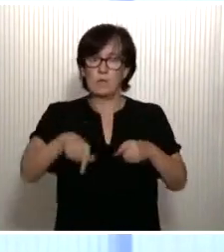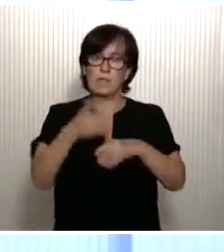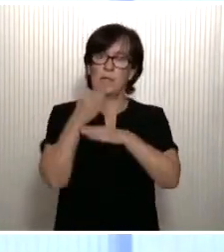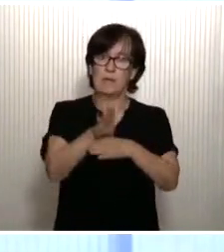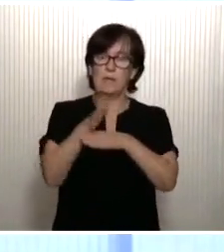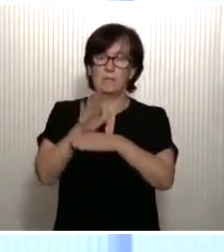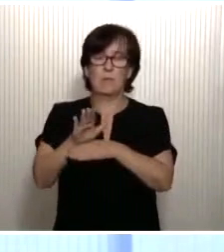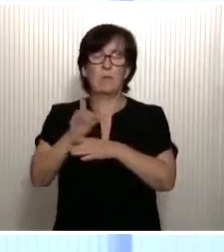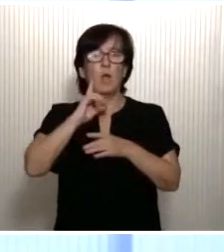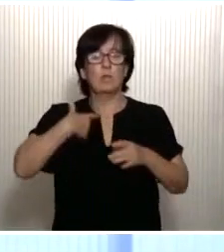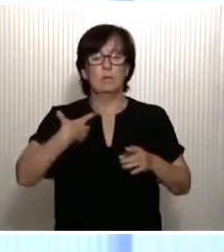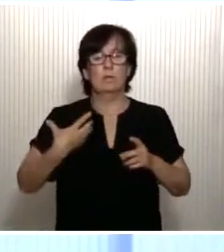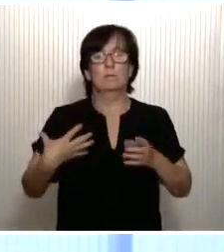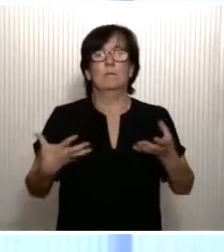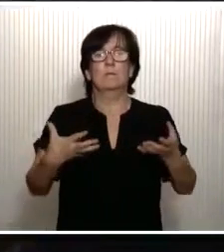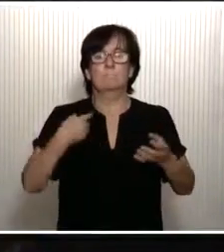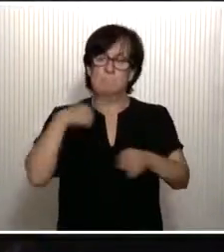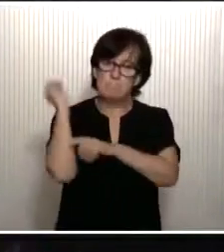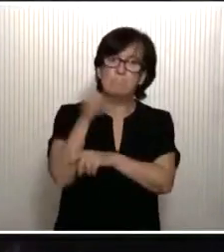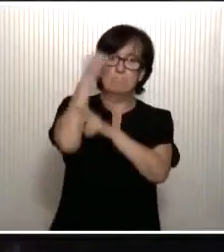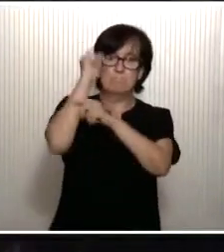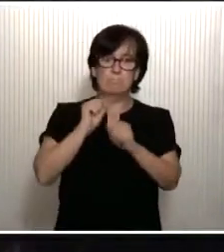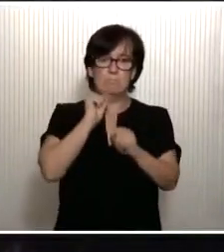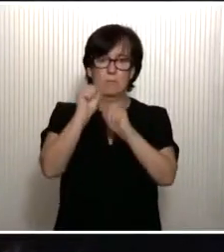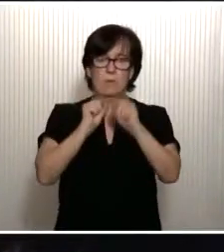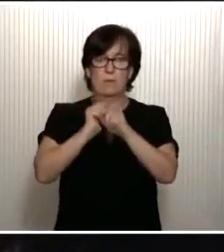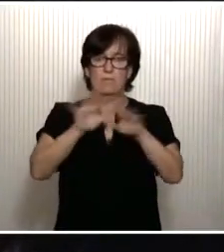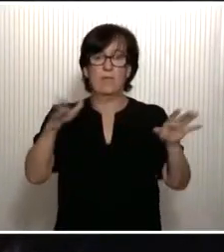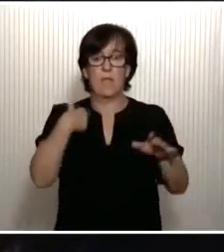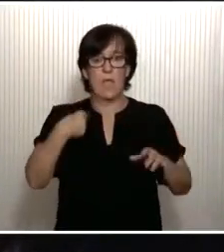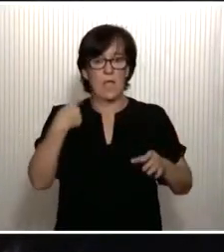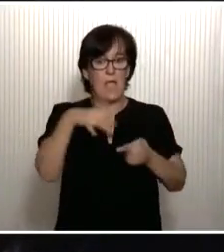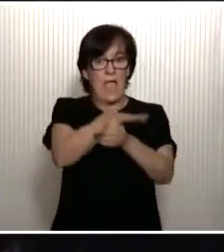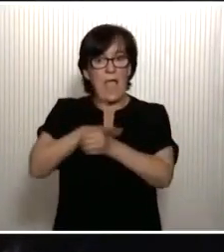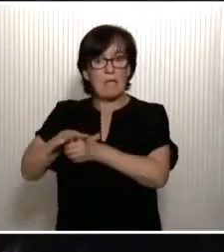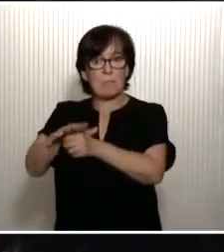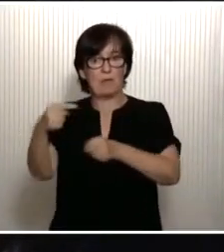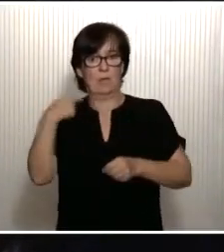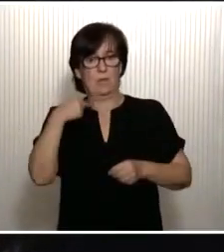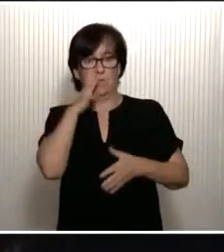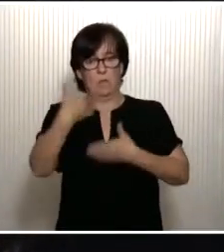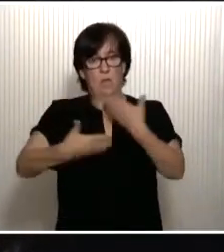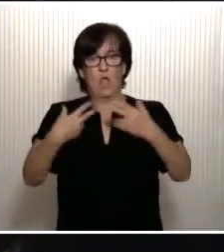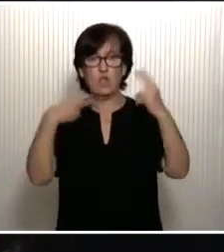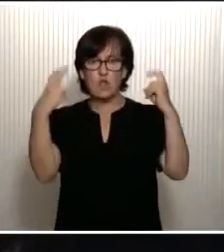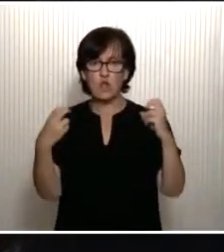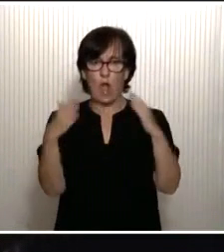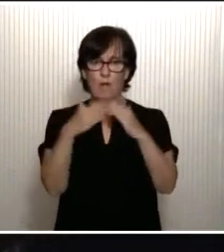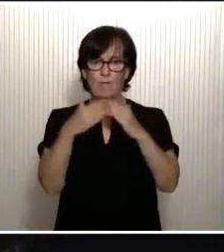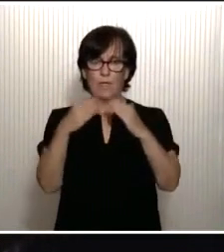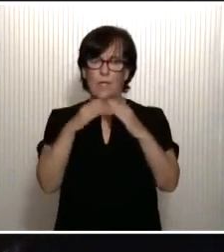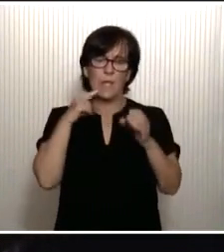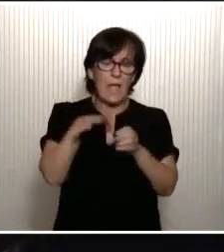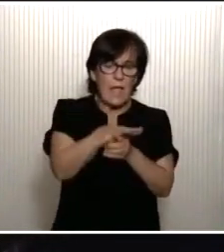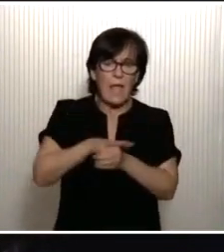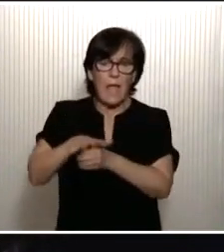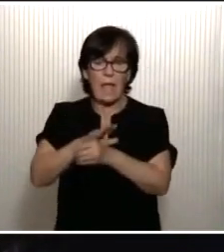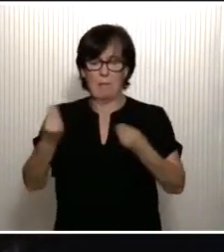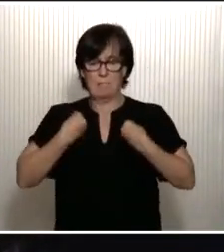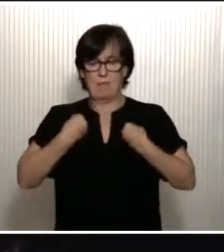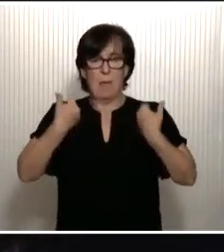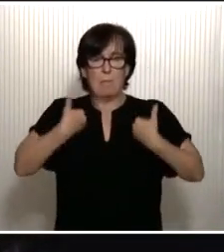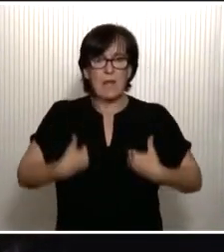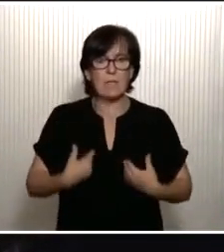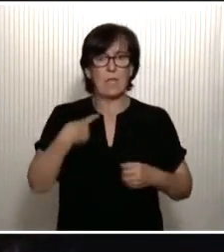por conquistar al virus espacios que habíamos perdido durante los meses más duros del confinamiento, espacios de vida personal,